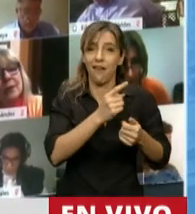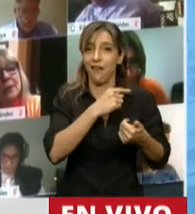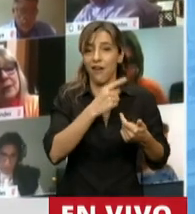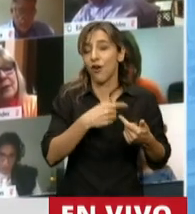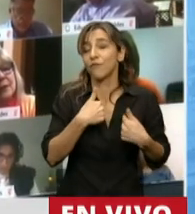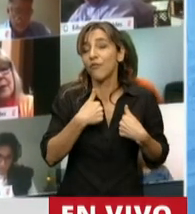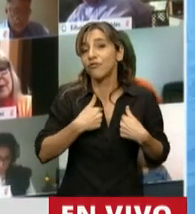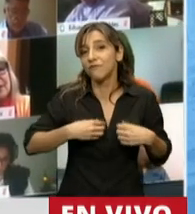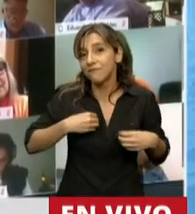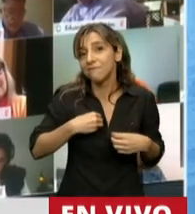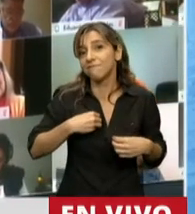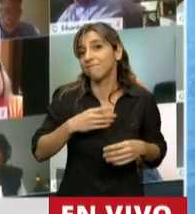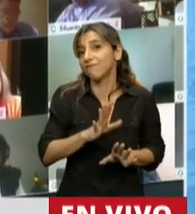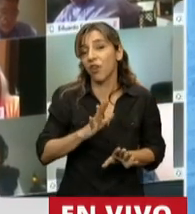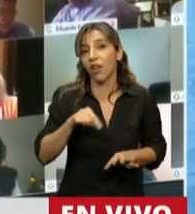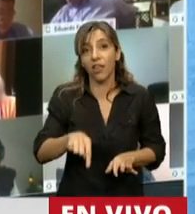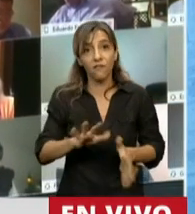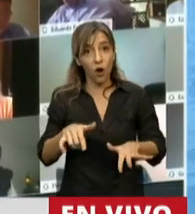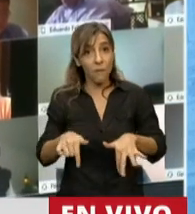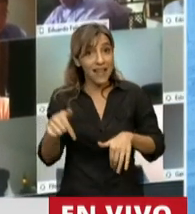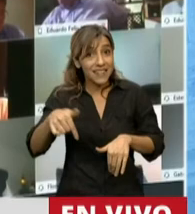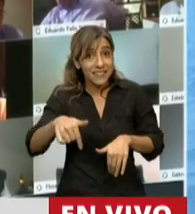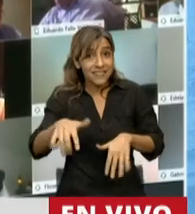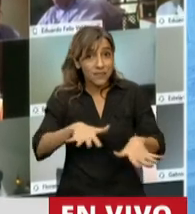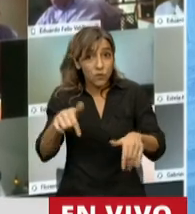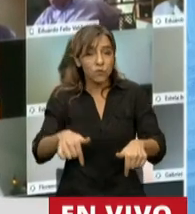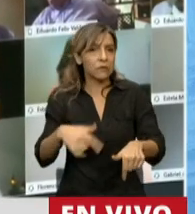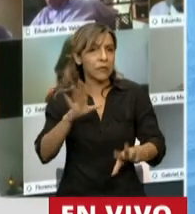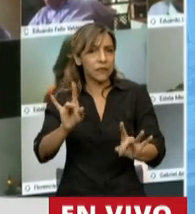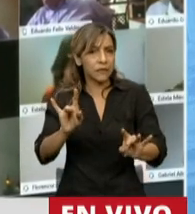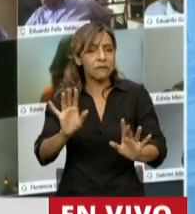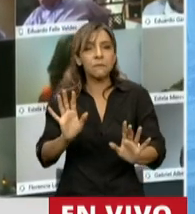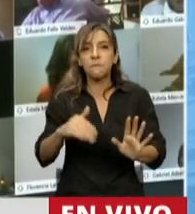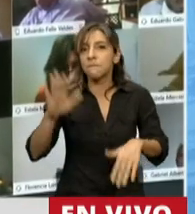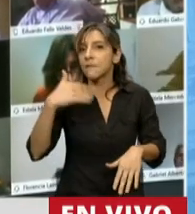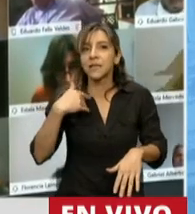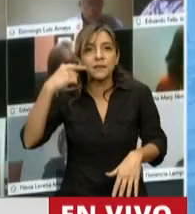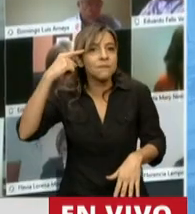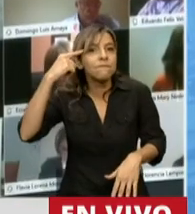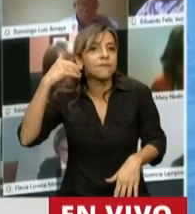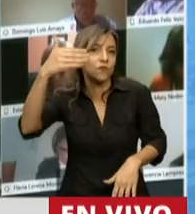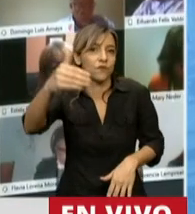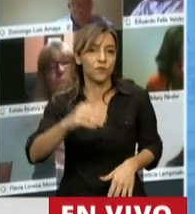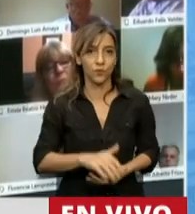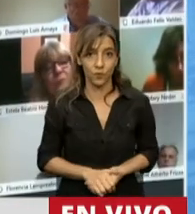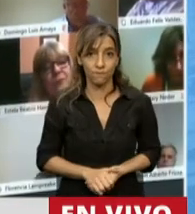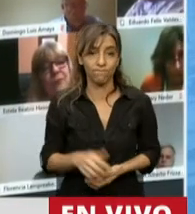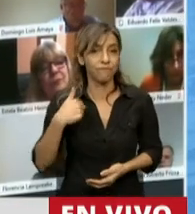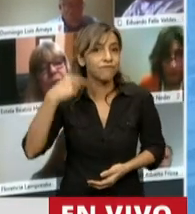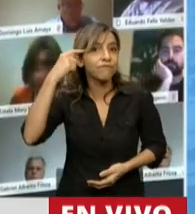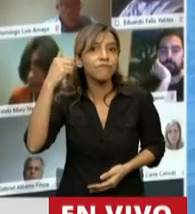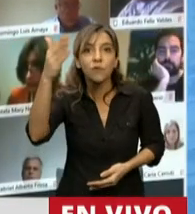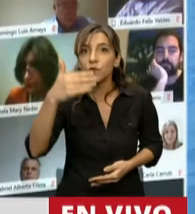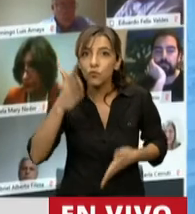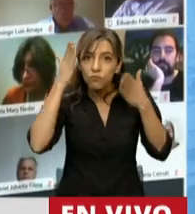porque creo que el presente es muy difícil, pero sobre todo por el compromiso que tengo con el futuro, se me hace imposible